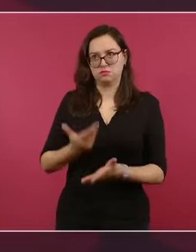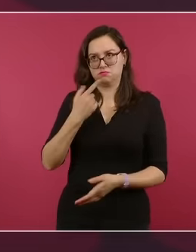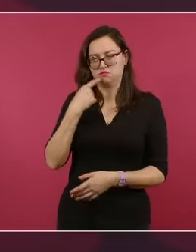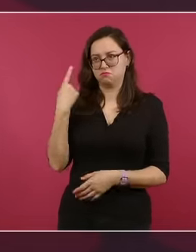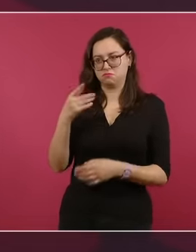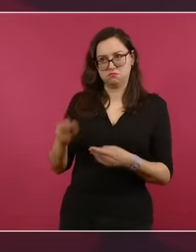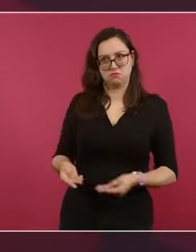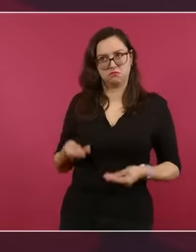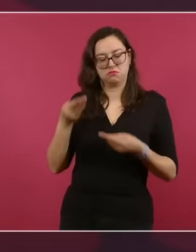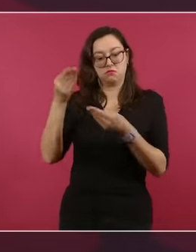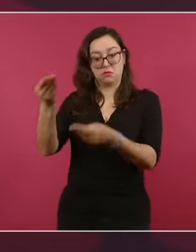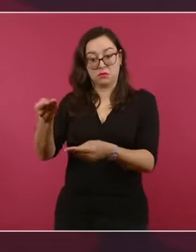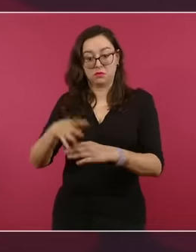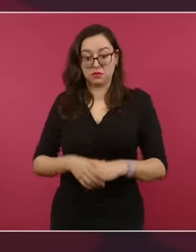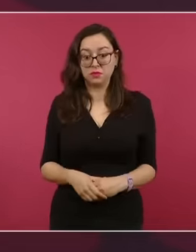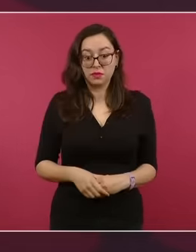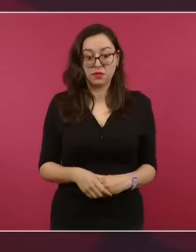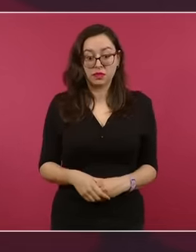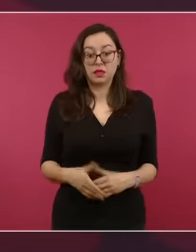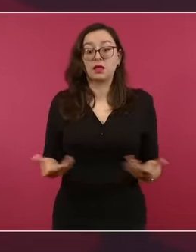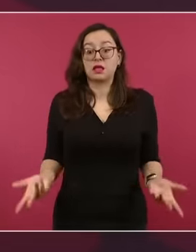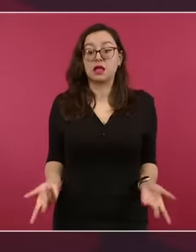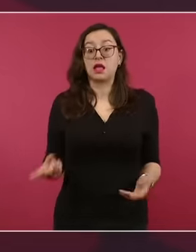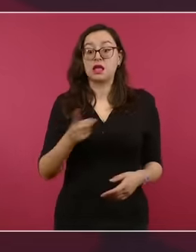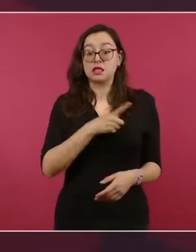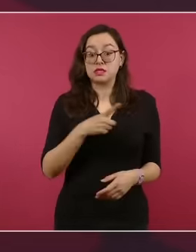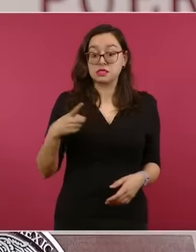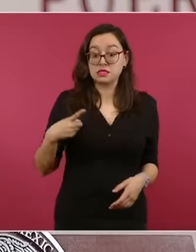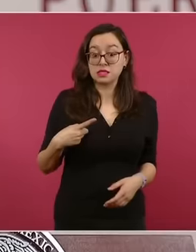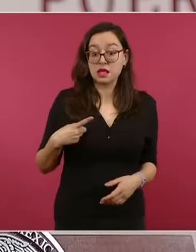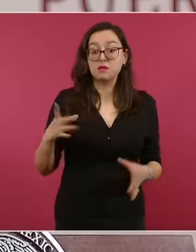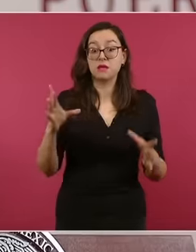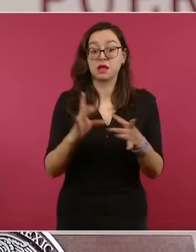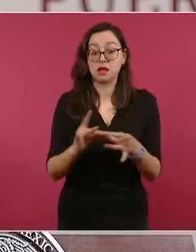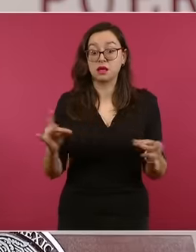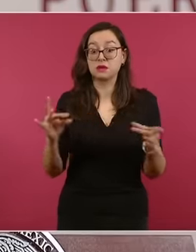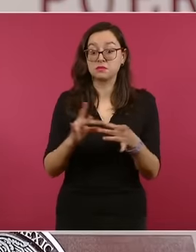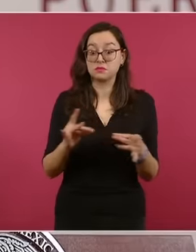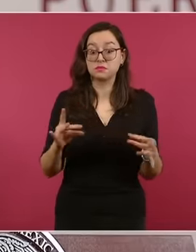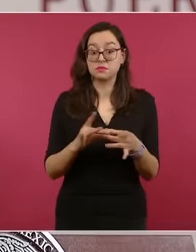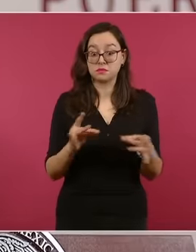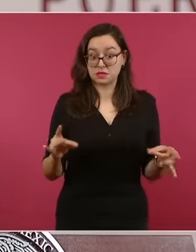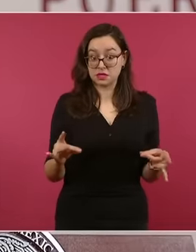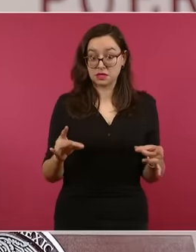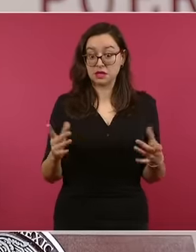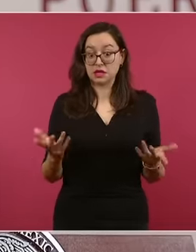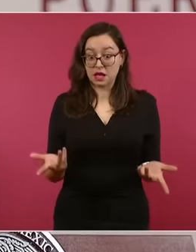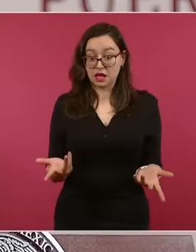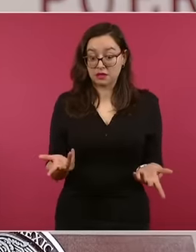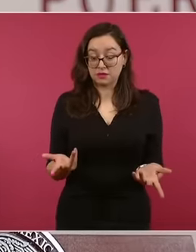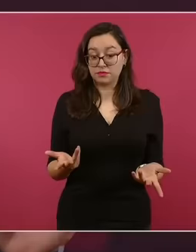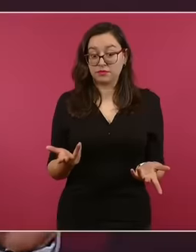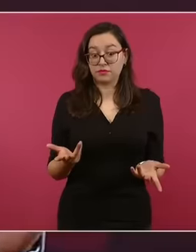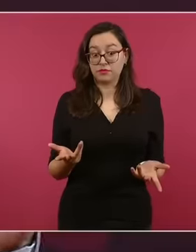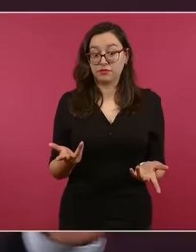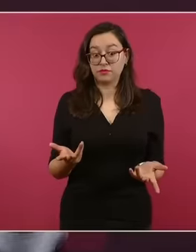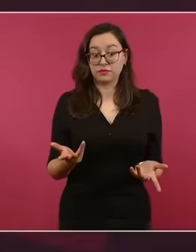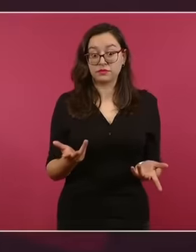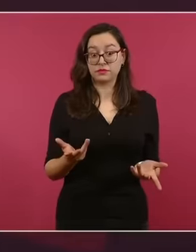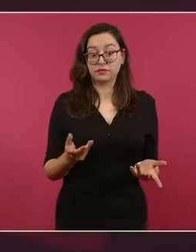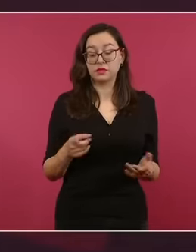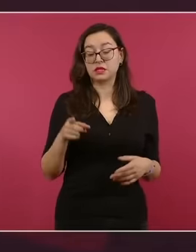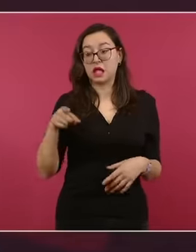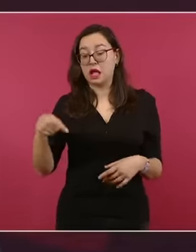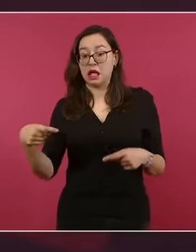un equilibrio en violaciones, de que México hubiera podido violar las convenciones de asilo. Entonces, Ecuador tenía